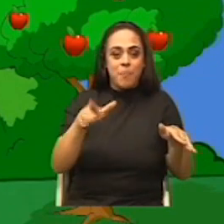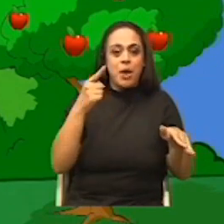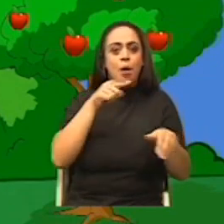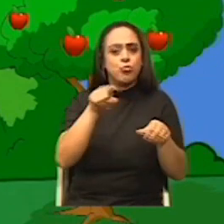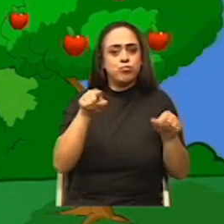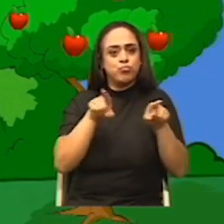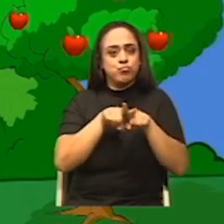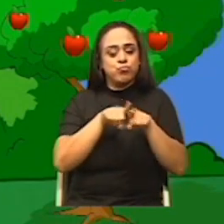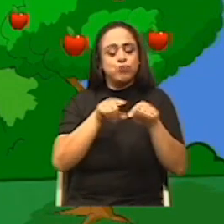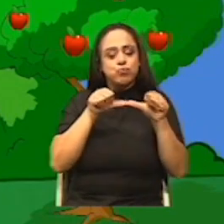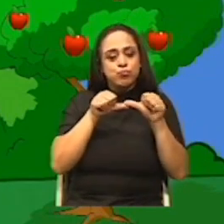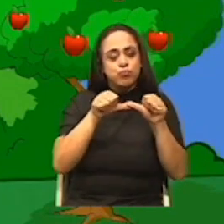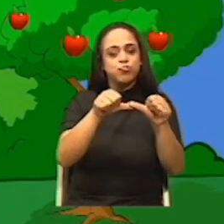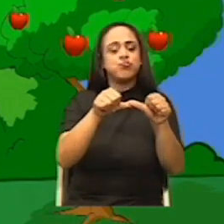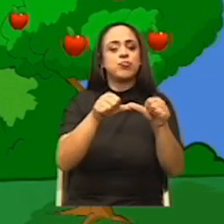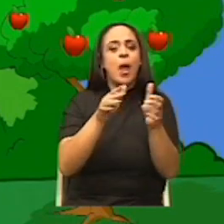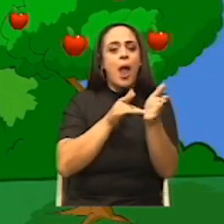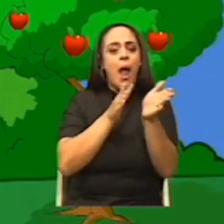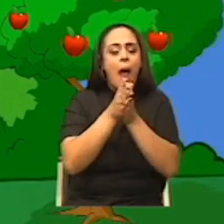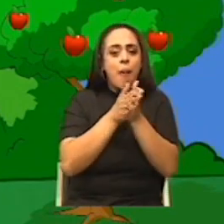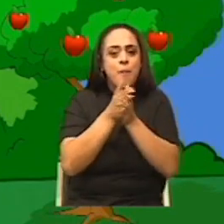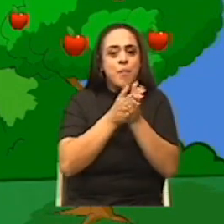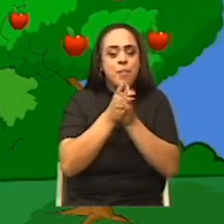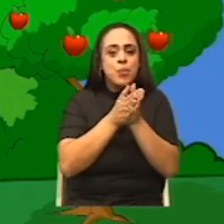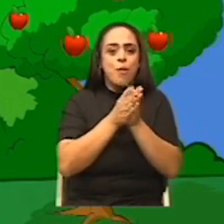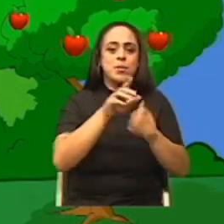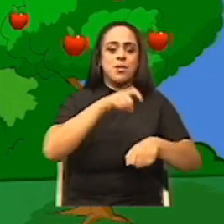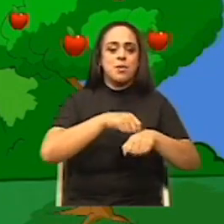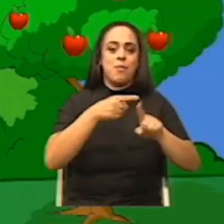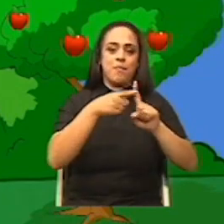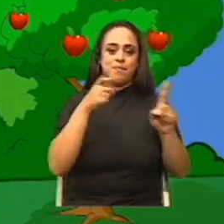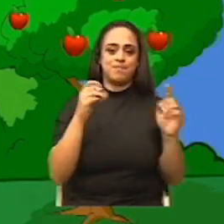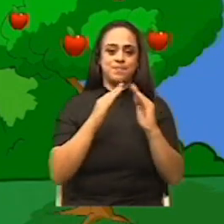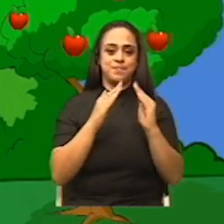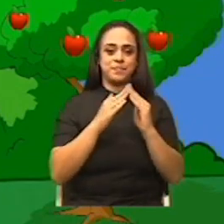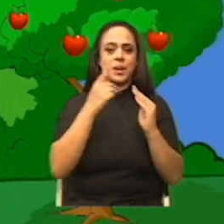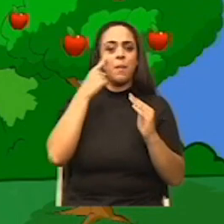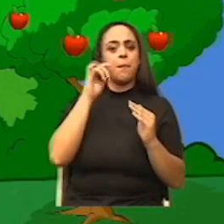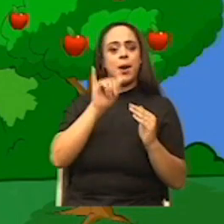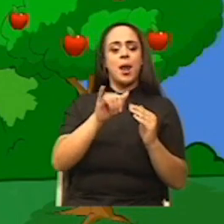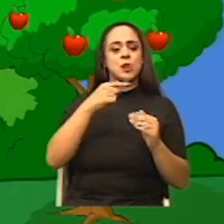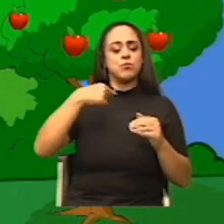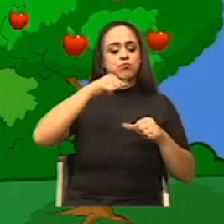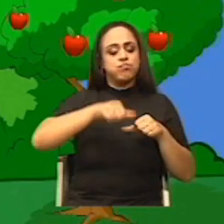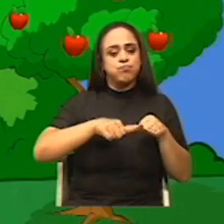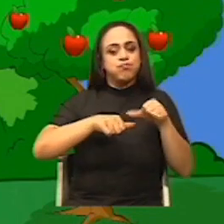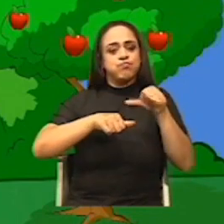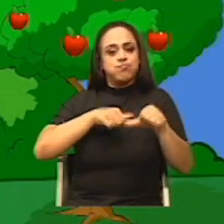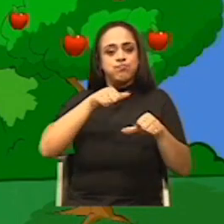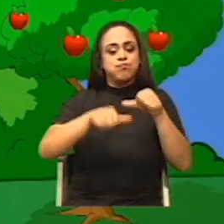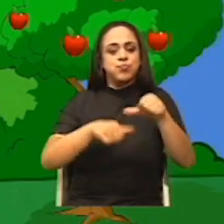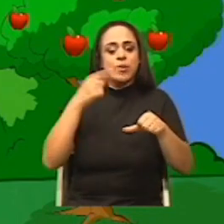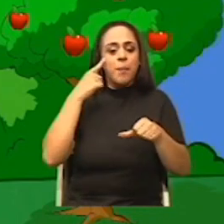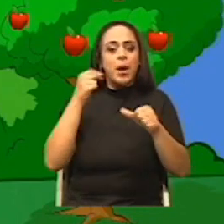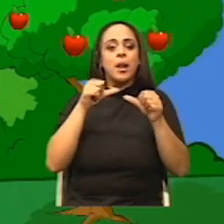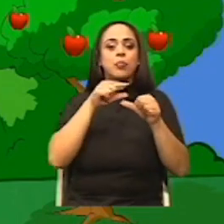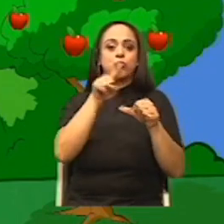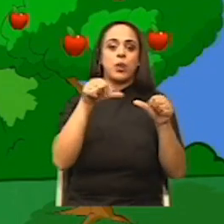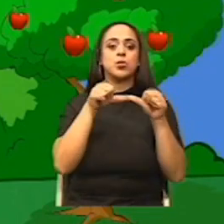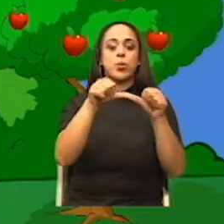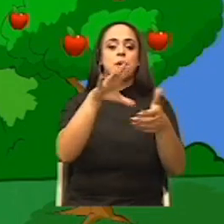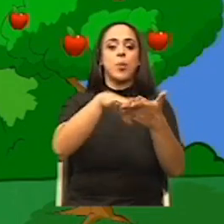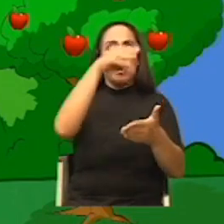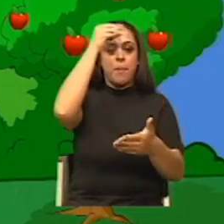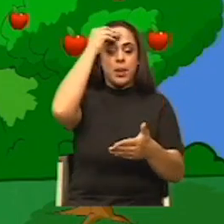aprovechando el tiempo desde sus hogares y para eso se han realizado muchos esfuerzos, para que continúen aprendiendo y por eso estamos